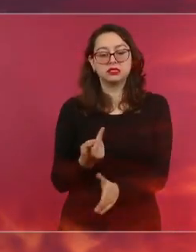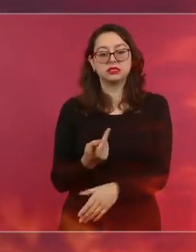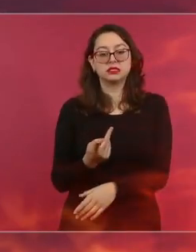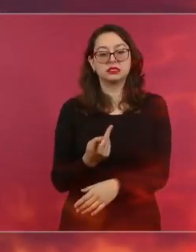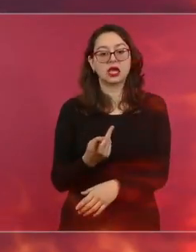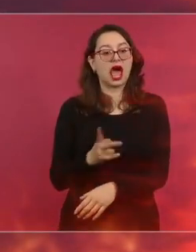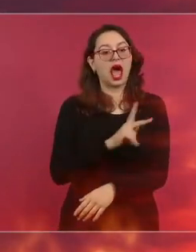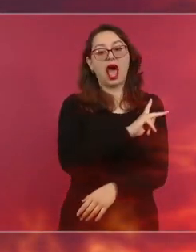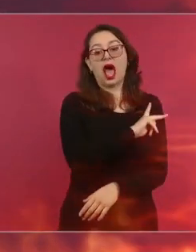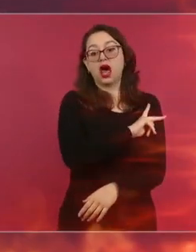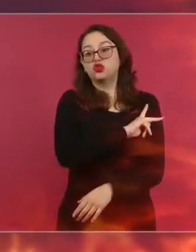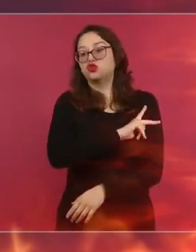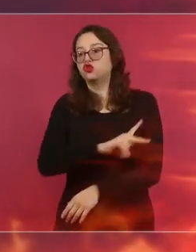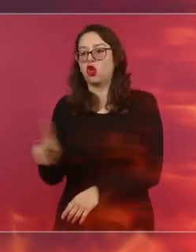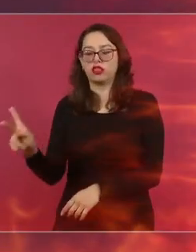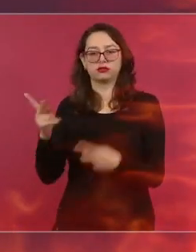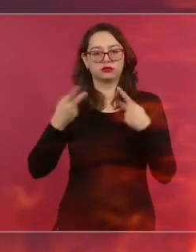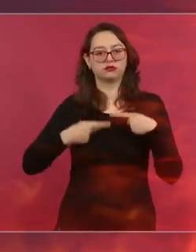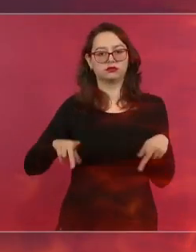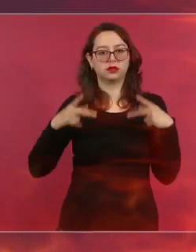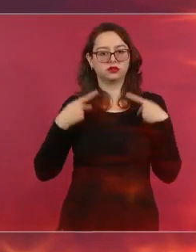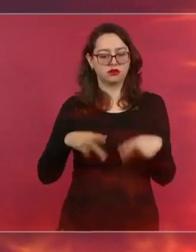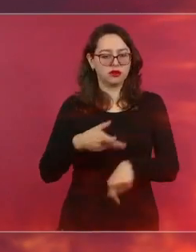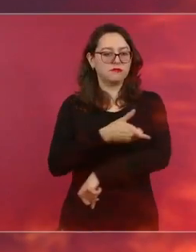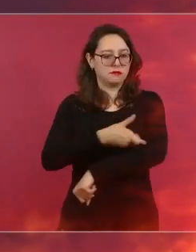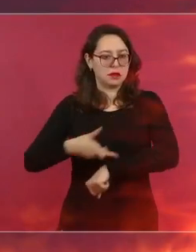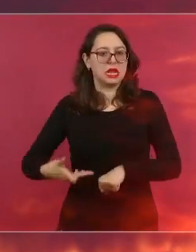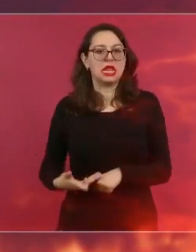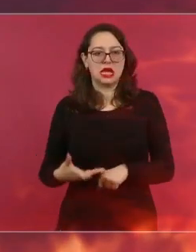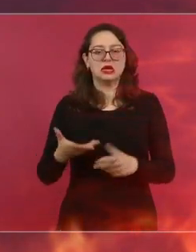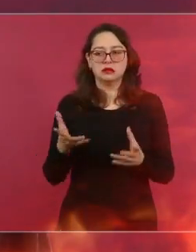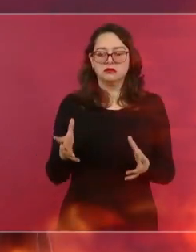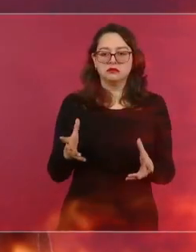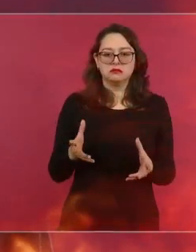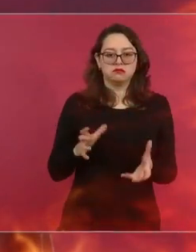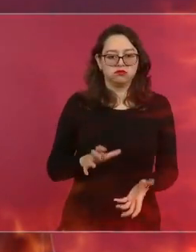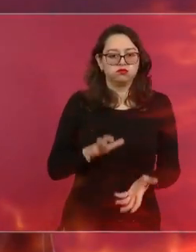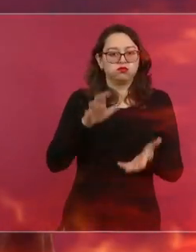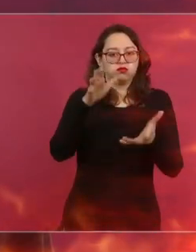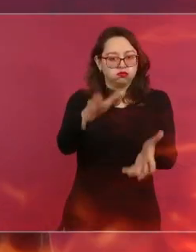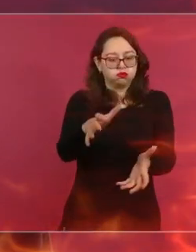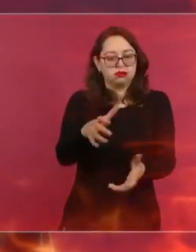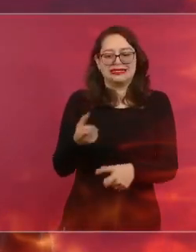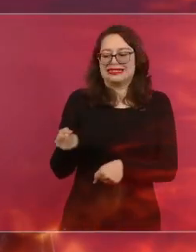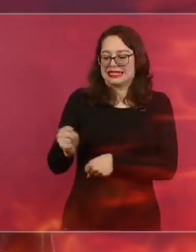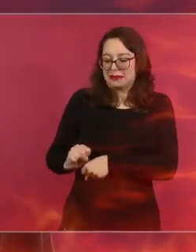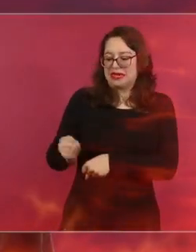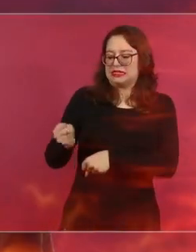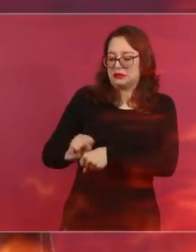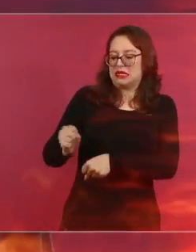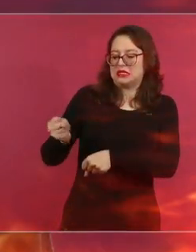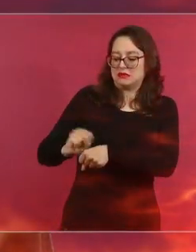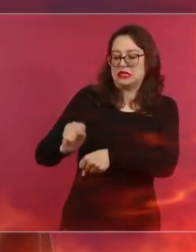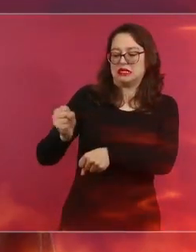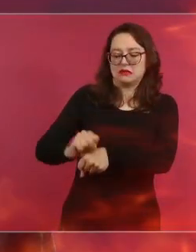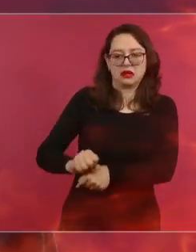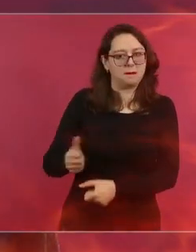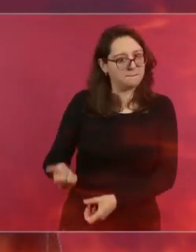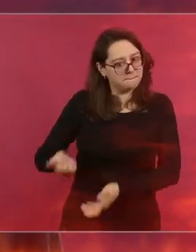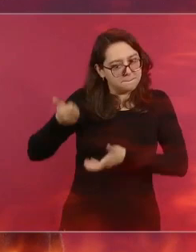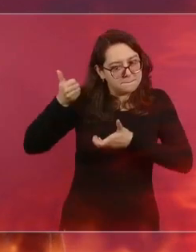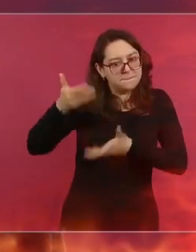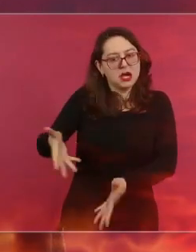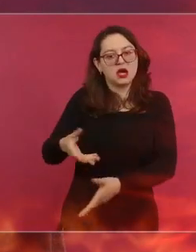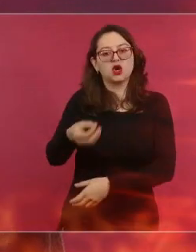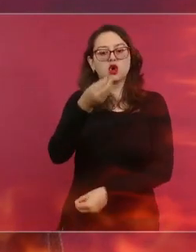Gobernación, y por Evelyn Salgado, la jefa de plaza del cártel del gobierno allá en el estado de Guerrero. Yo no sé, pero esto no me